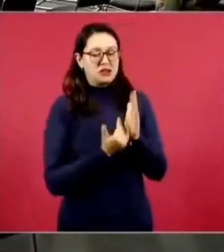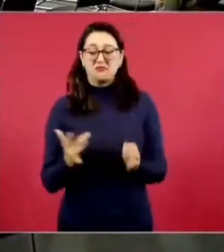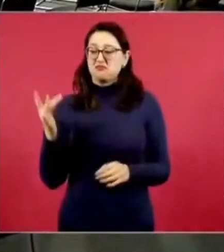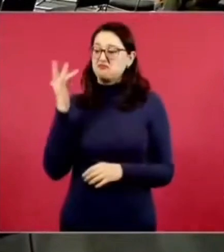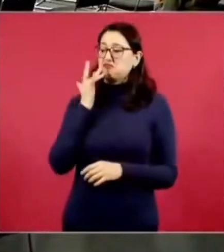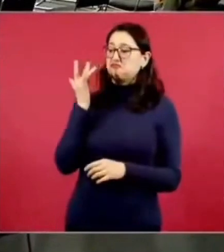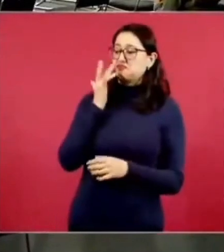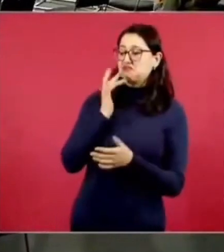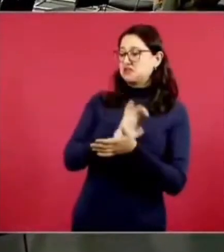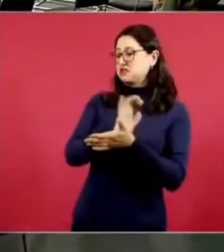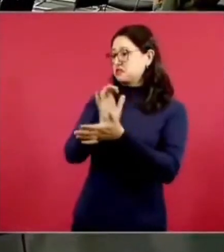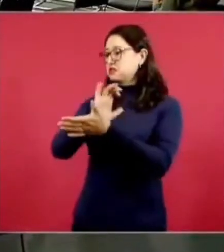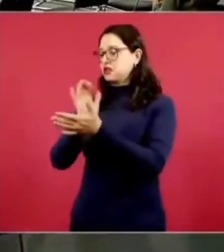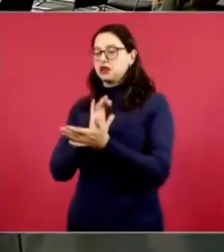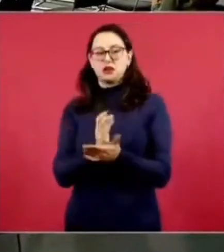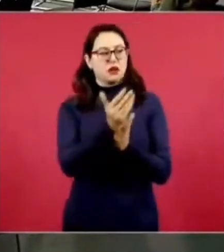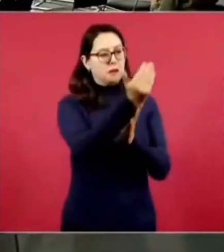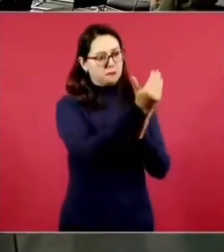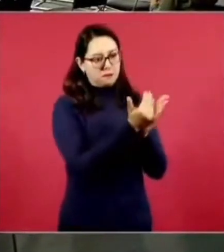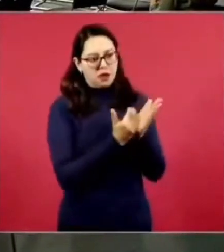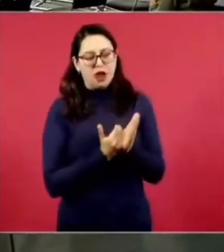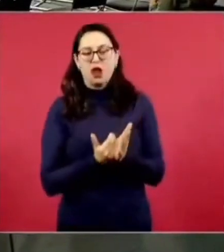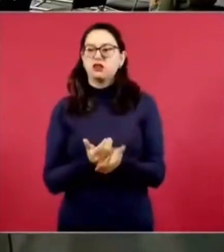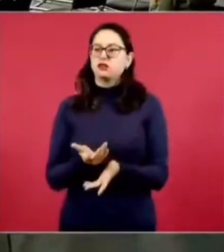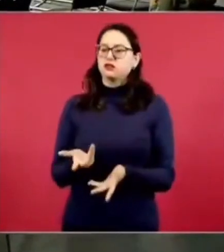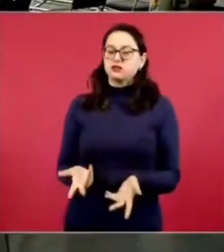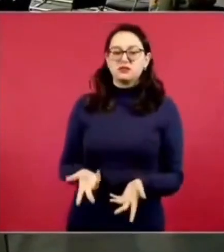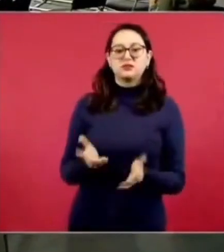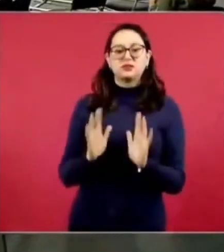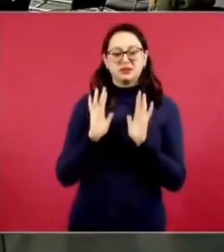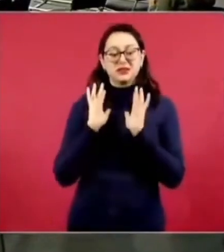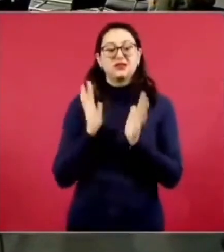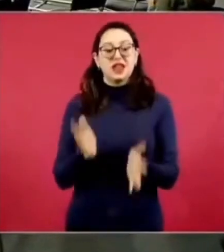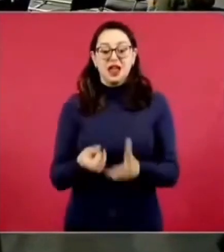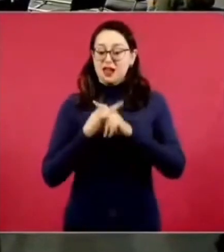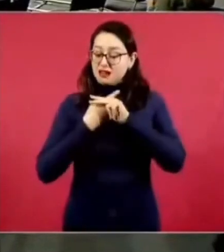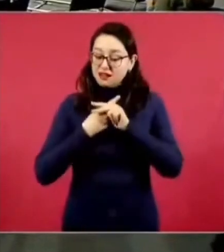menos la discriminación ya se inició